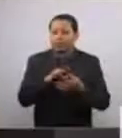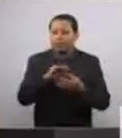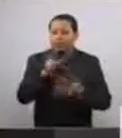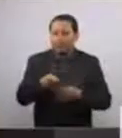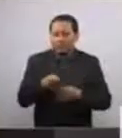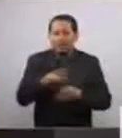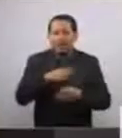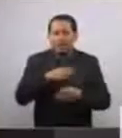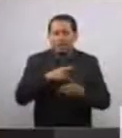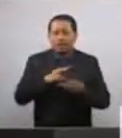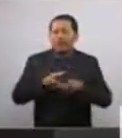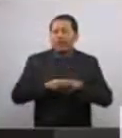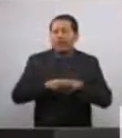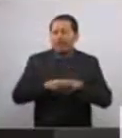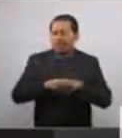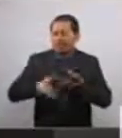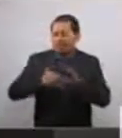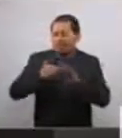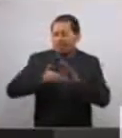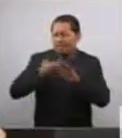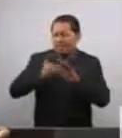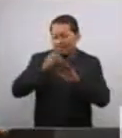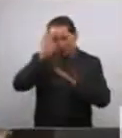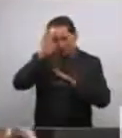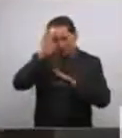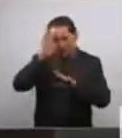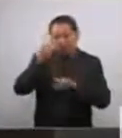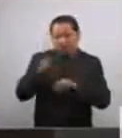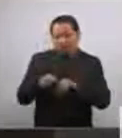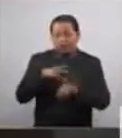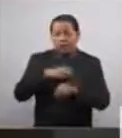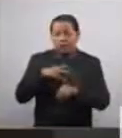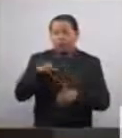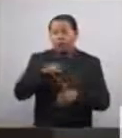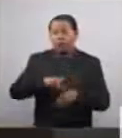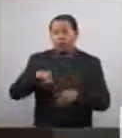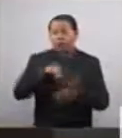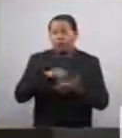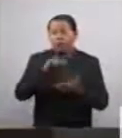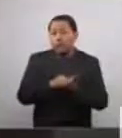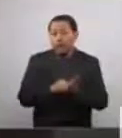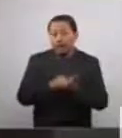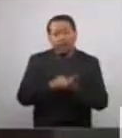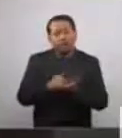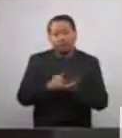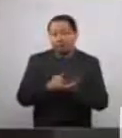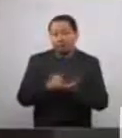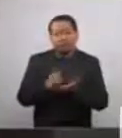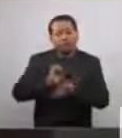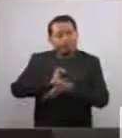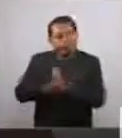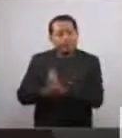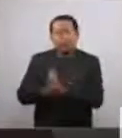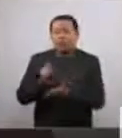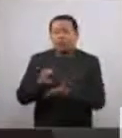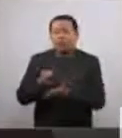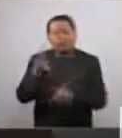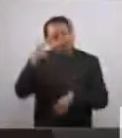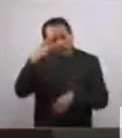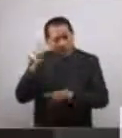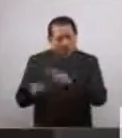tren faraónico que viola el derecho de los pueblos mayas a la consulta libre, previa e informada,